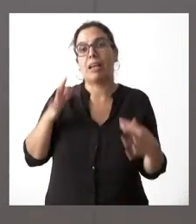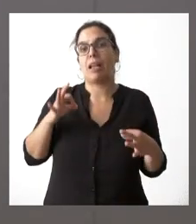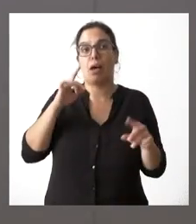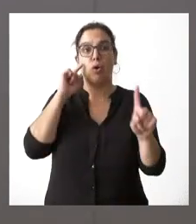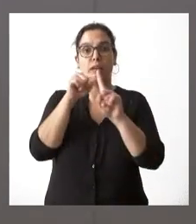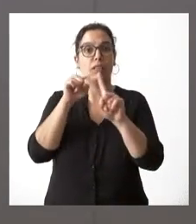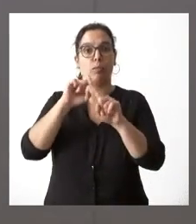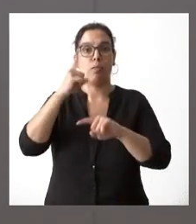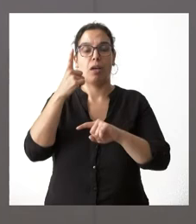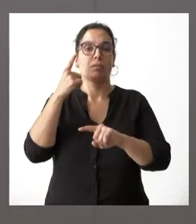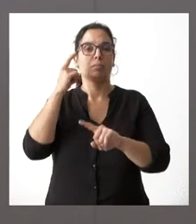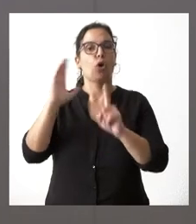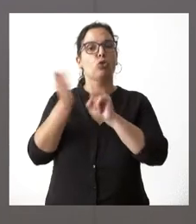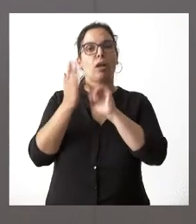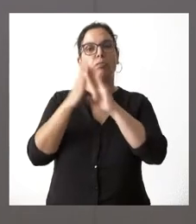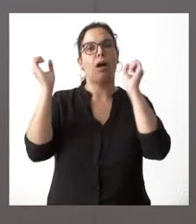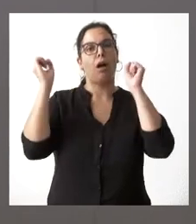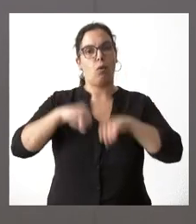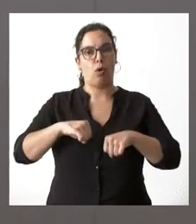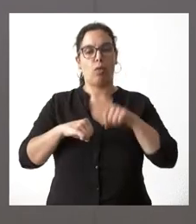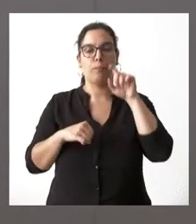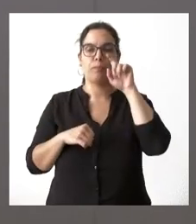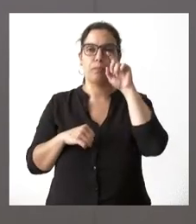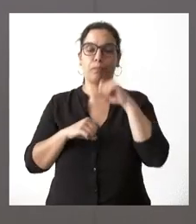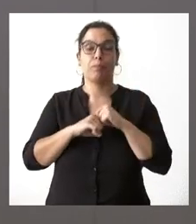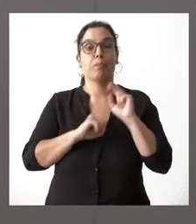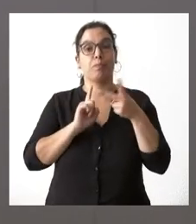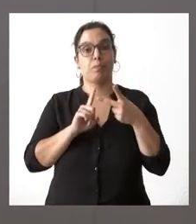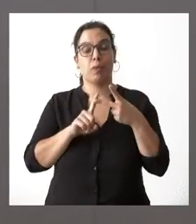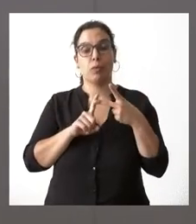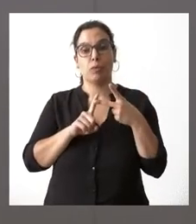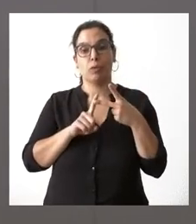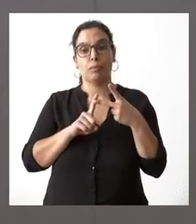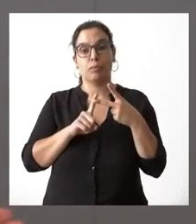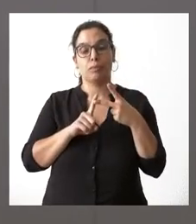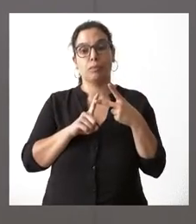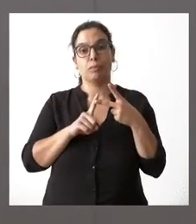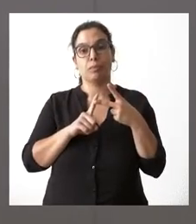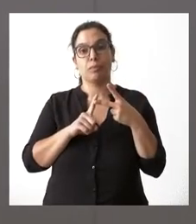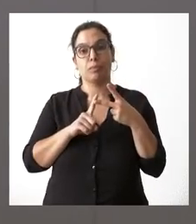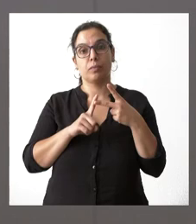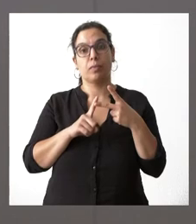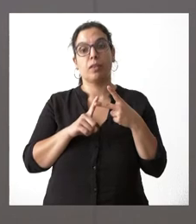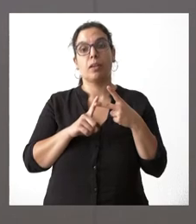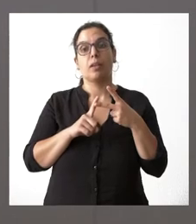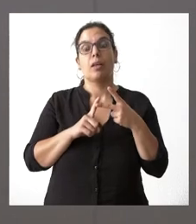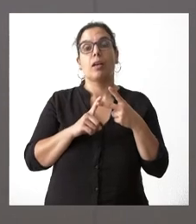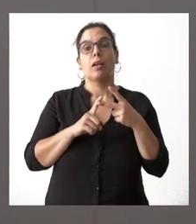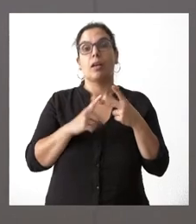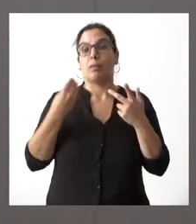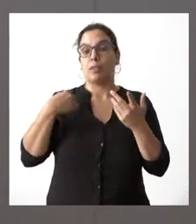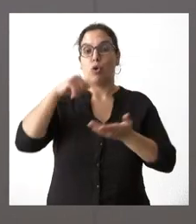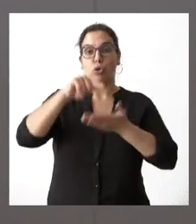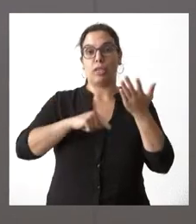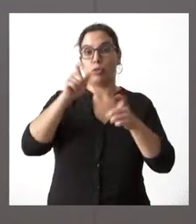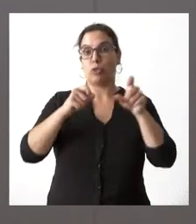intentar alcanzar acuerdos en torno a las mismas y en segundo lugar el tiempo por el cual se van a contratar estos trabajadores va a ser el mismo que todos los años